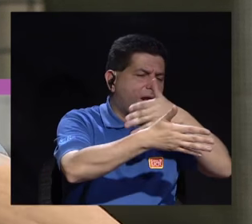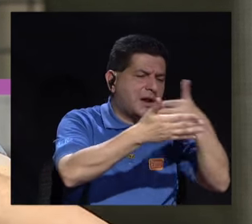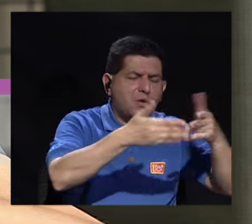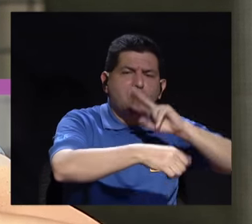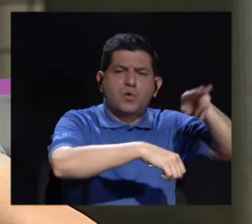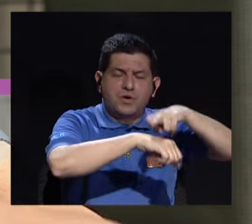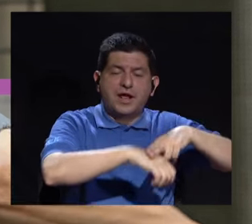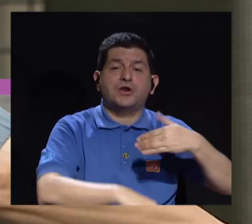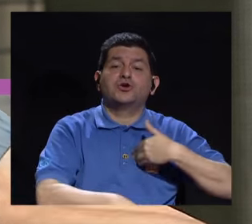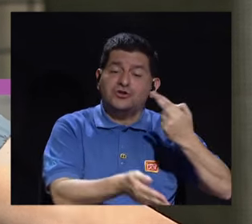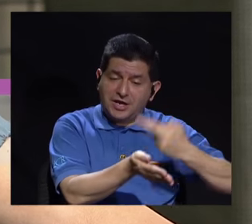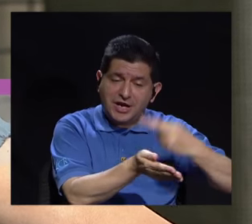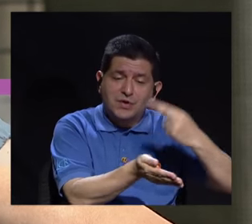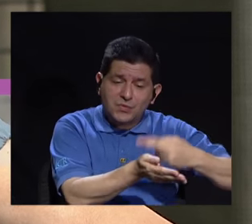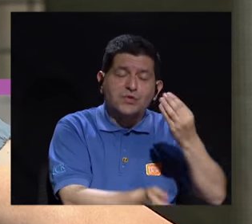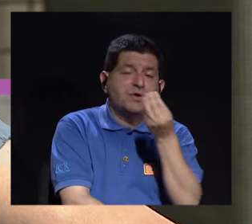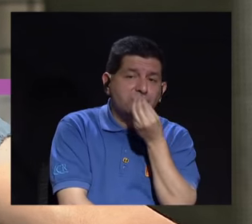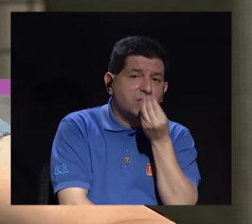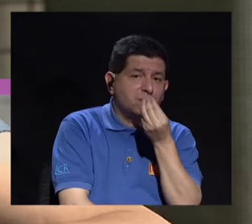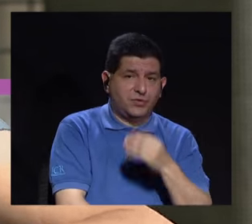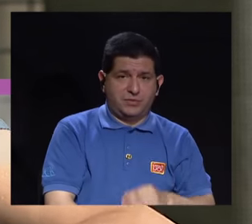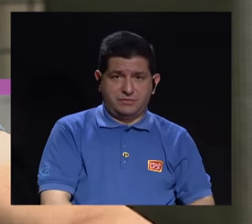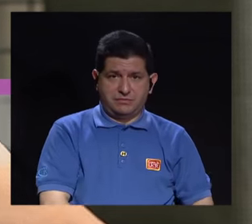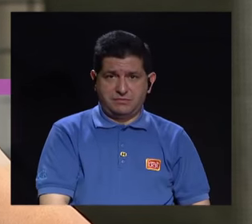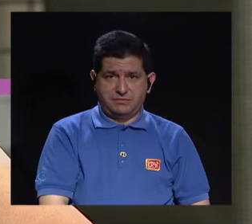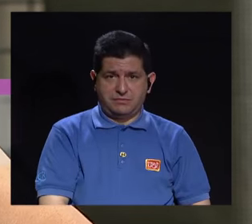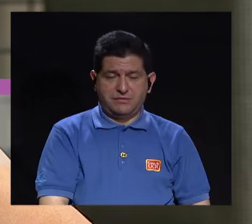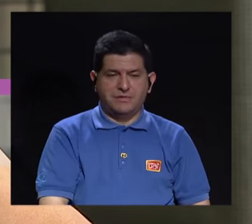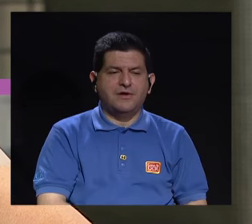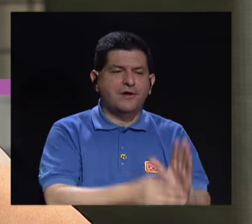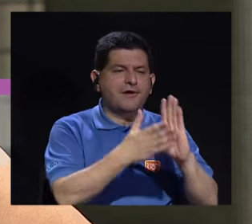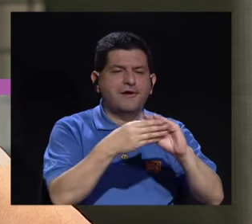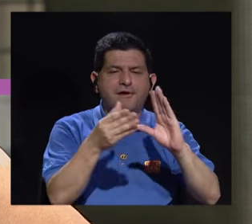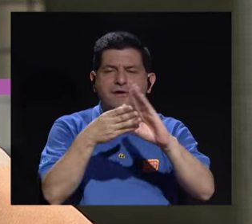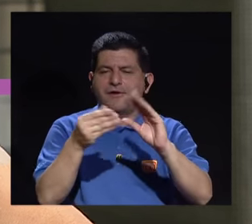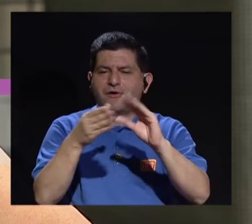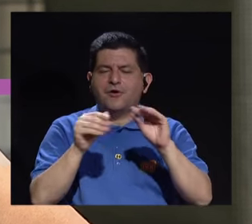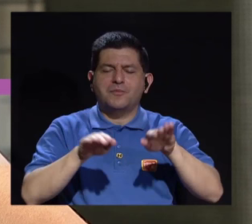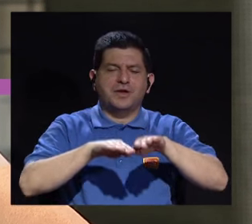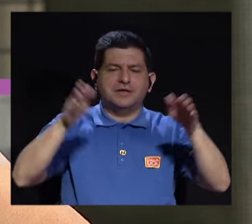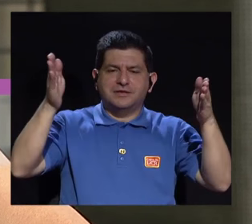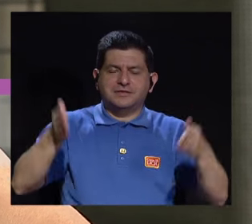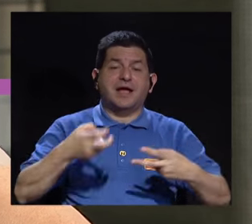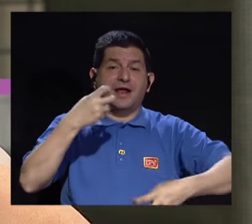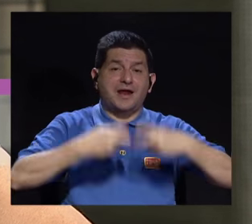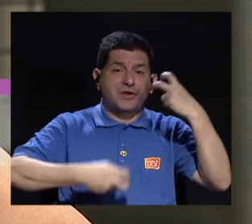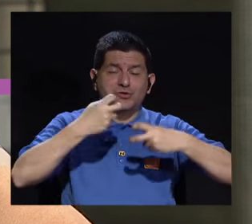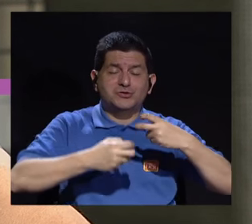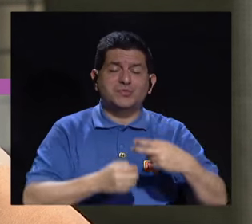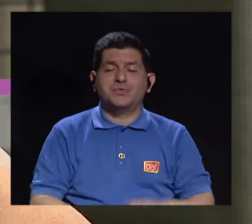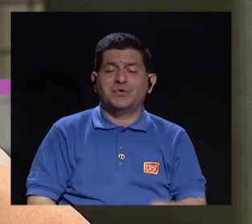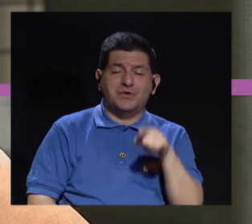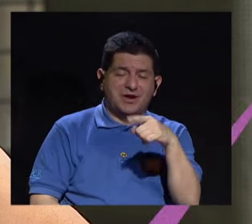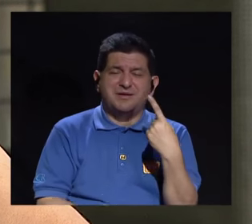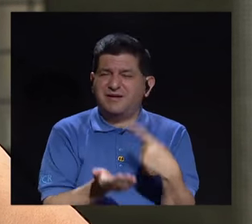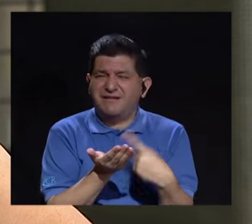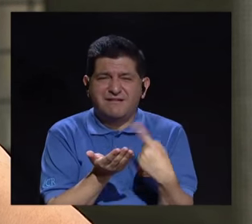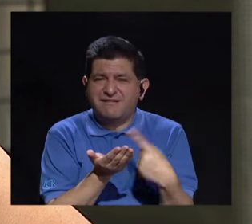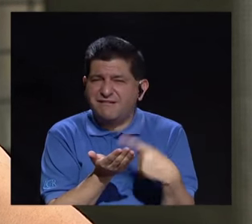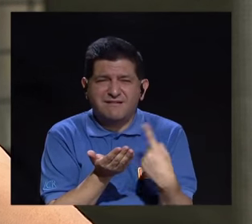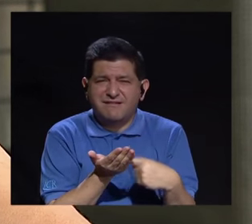horarios normales, mantener un ritmo alimentario. Los comentarios en la mesa, los conflictos en la mesa,